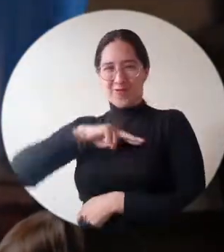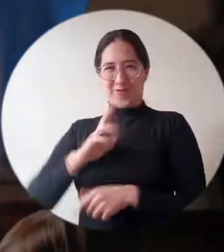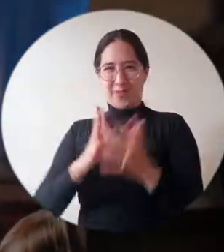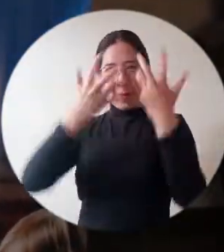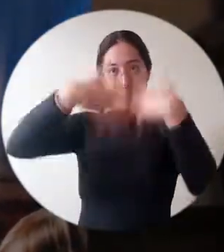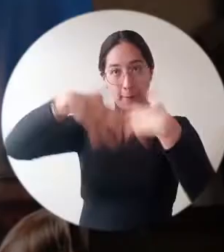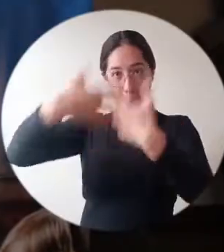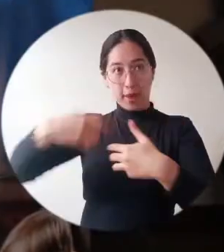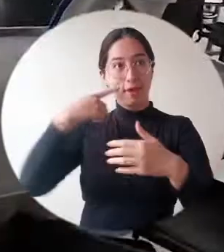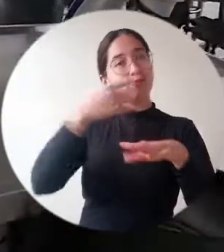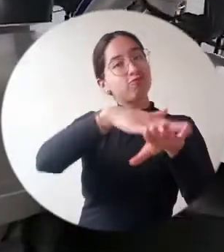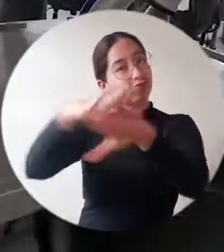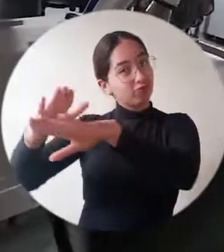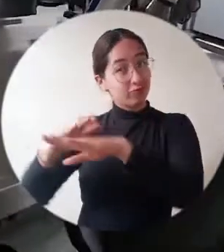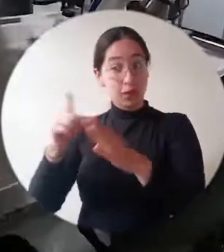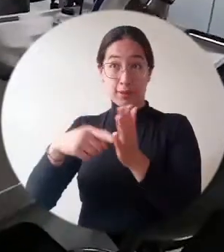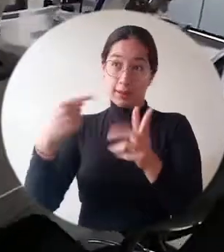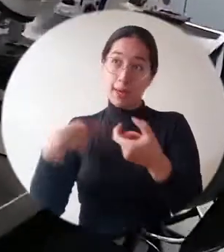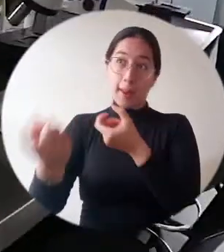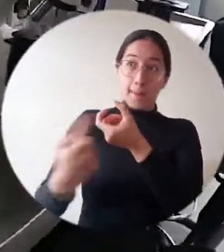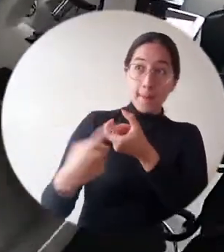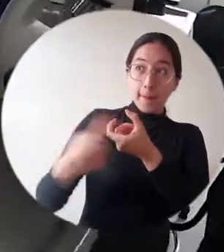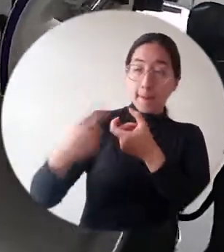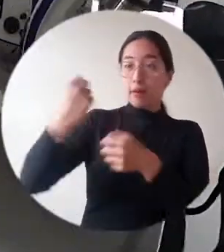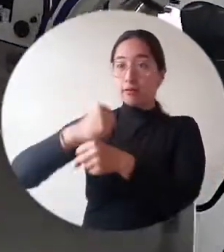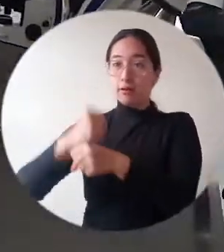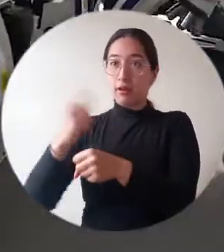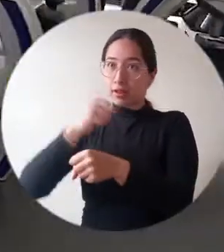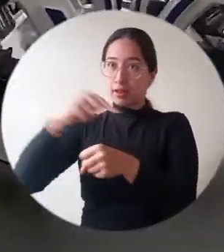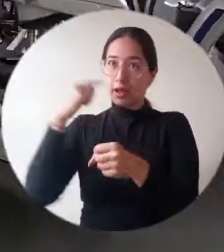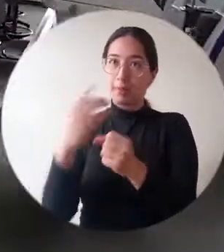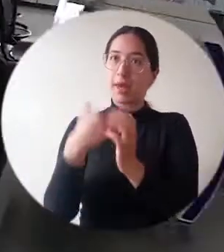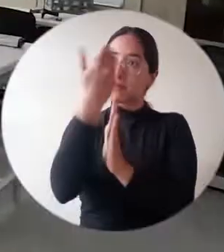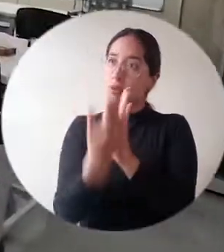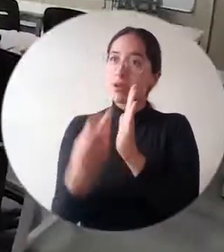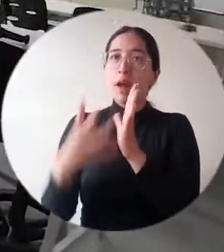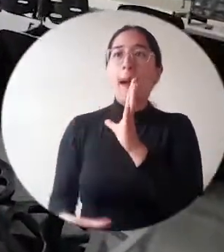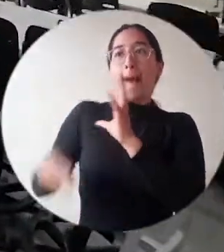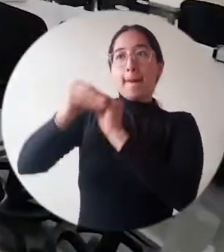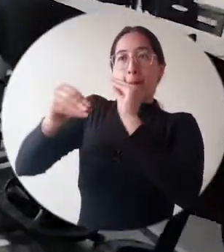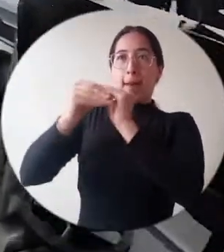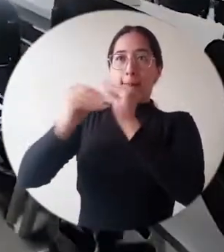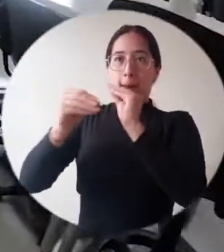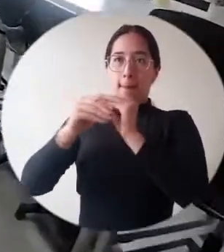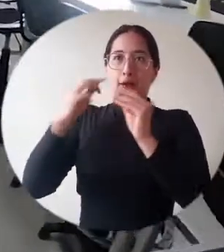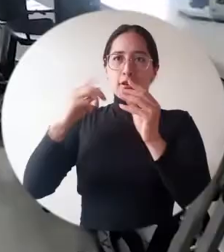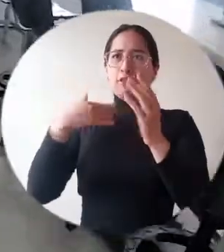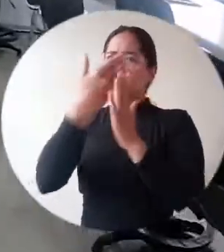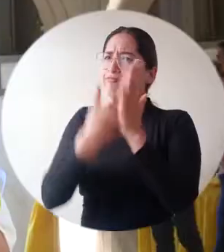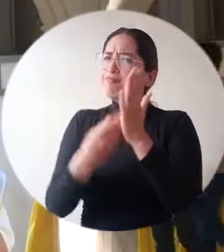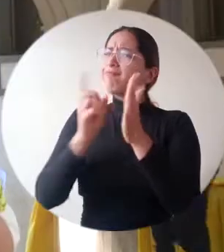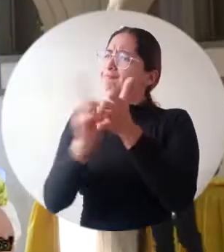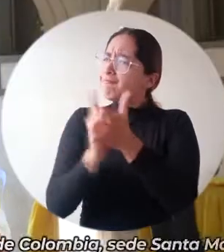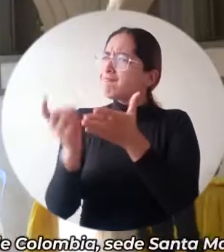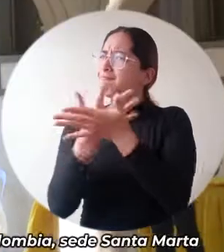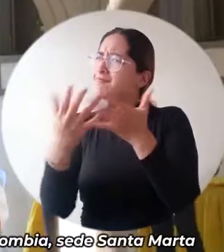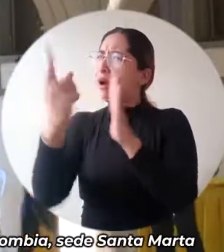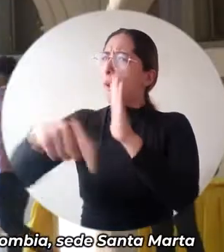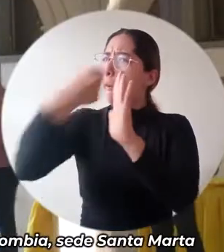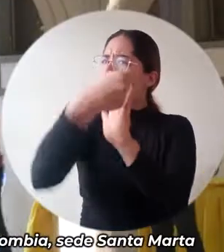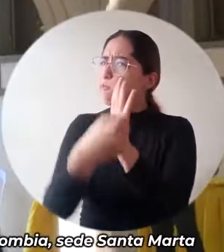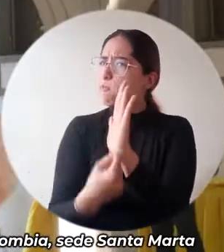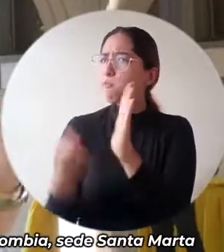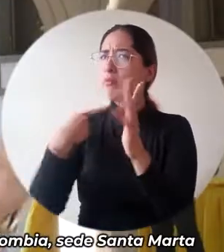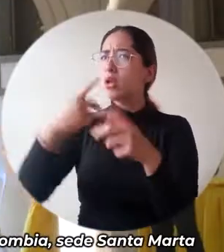vacantes y poder ampliar nuestra base de datos de candidatos para poder cumplirlas o poder cubrirlas. Este es el mejor espacio, un espacio